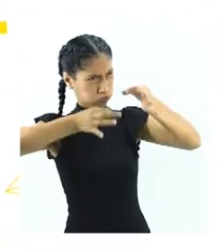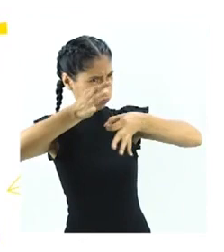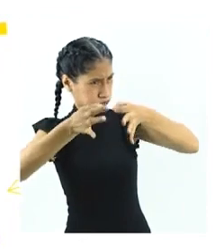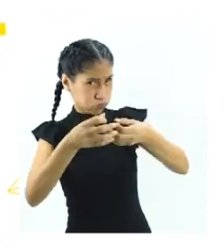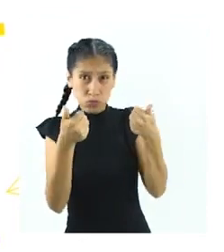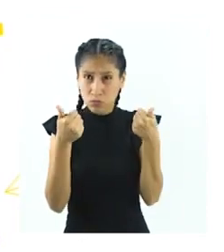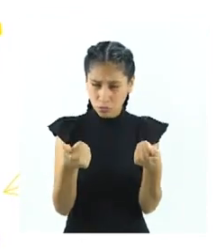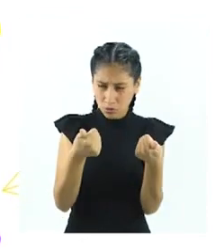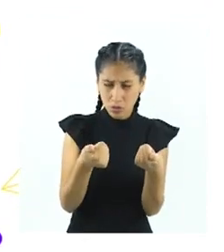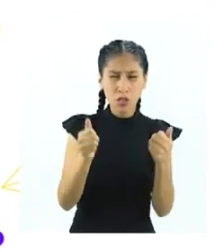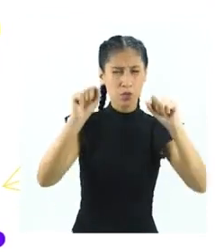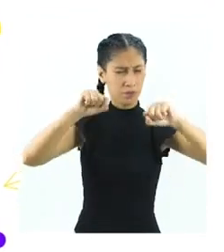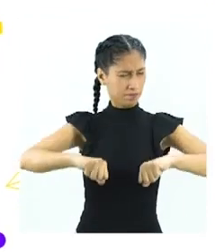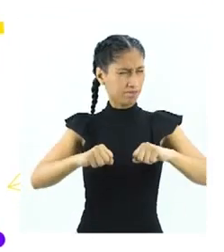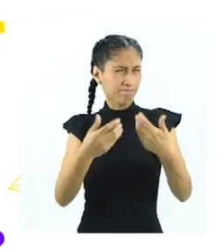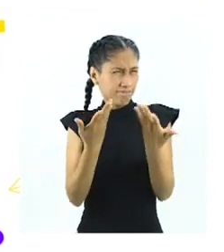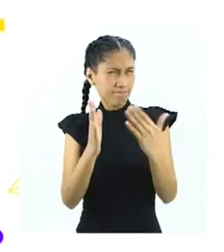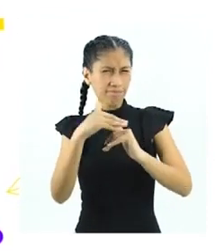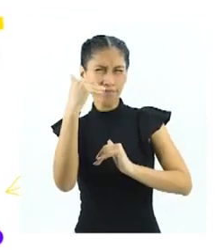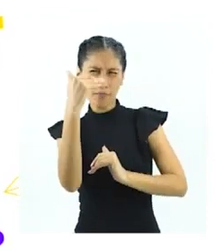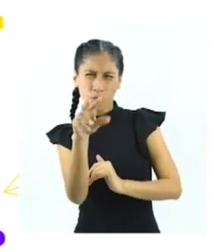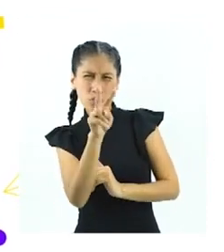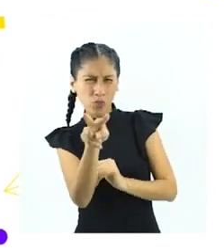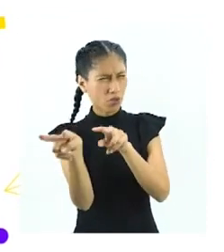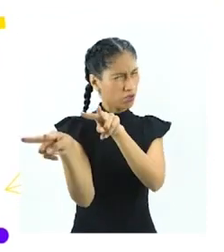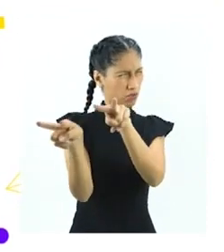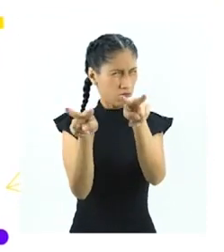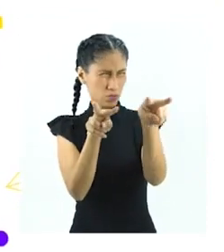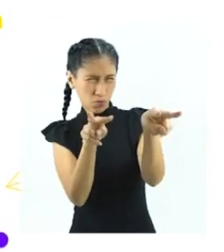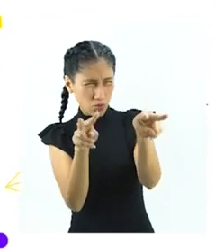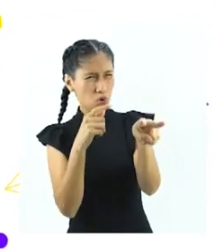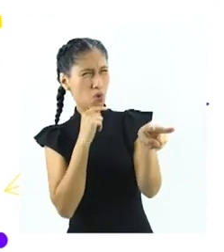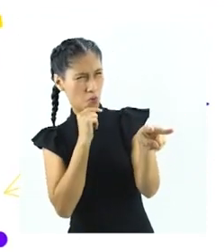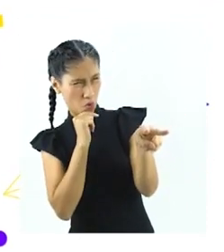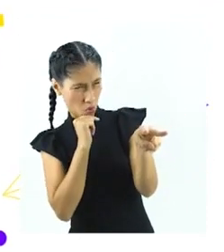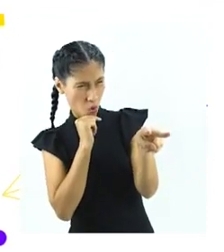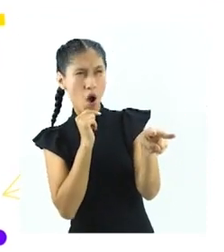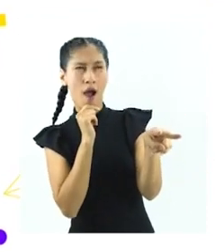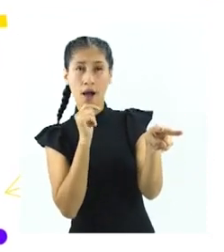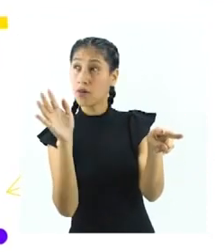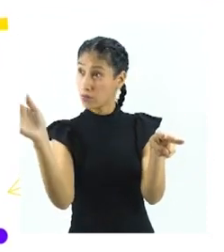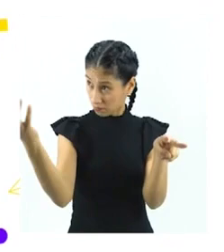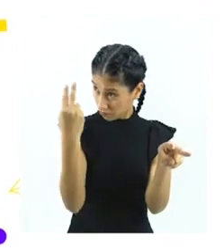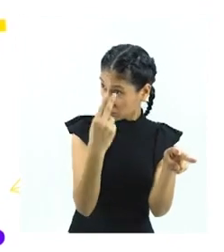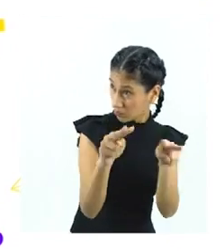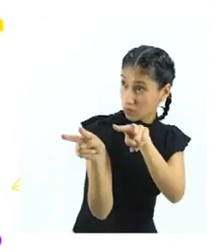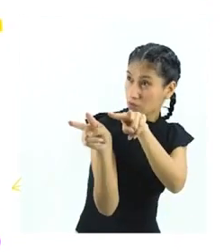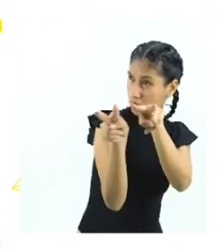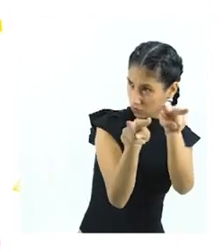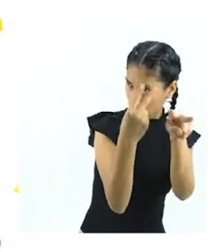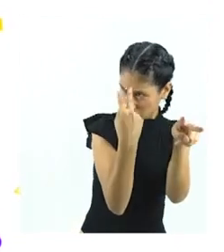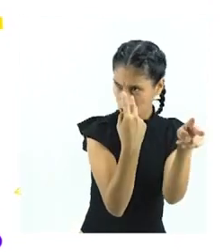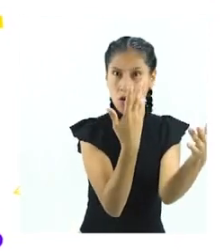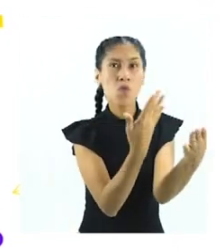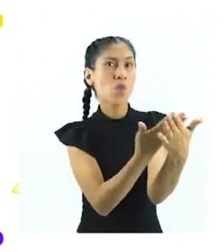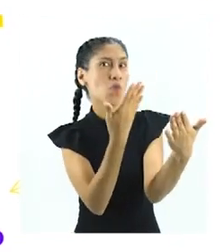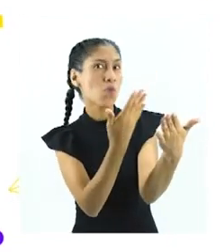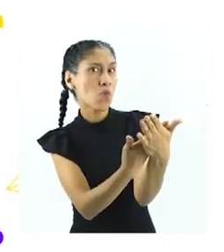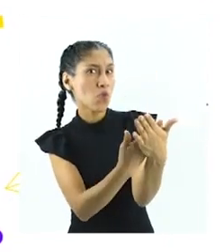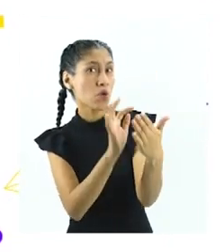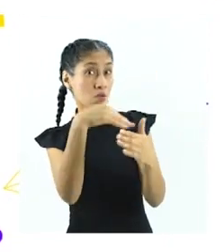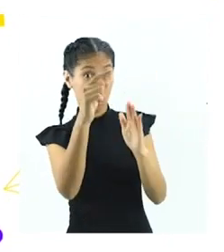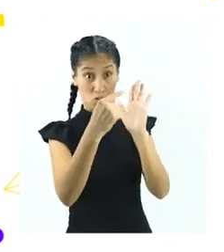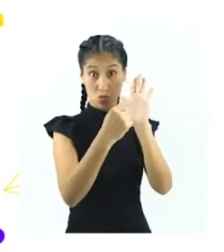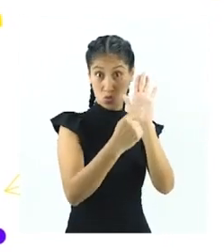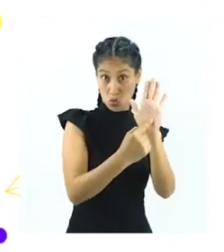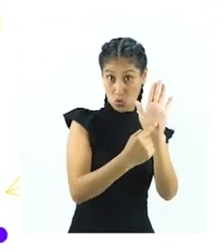es que la probable explicación o respuesta sea posible demostrarla o plasmarla en la realidad. Pero ojo,